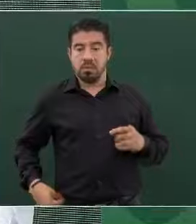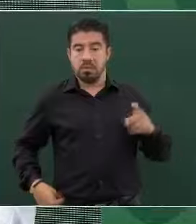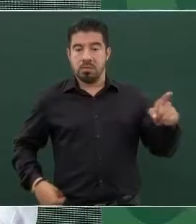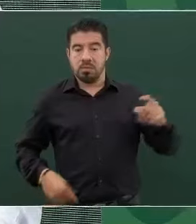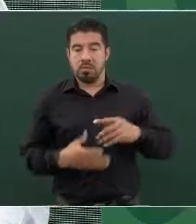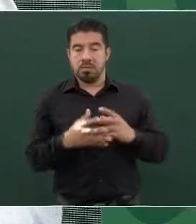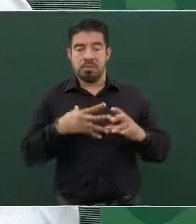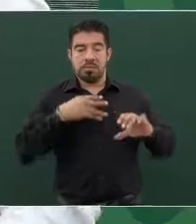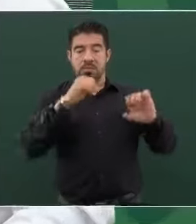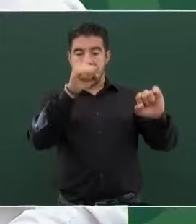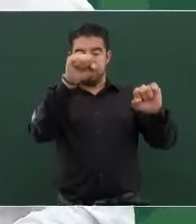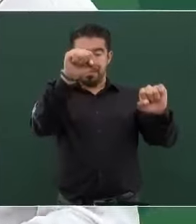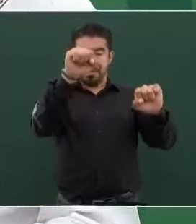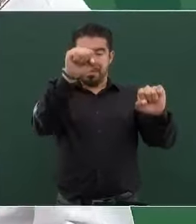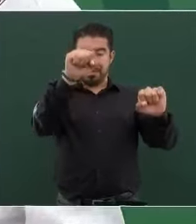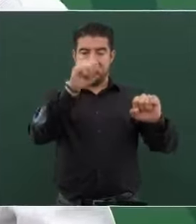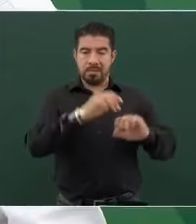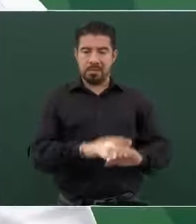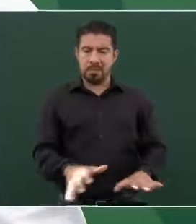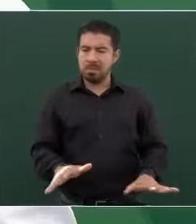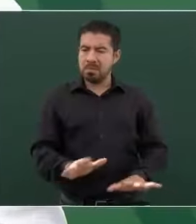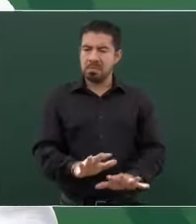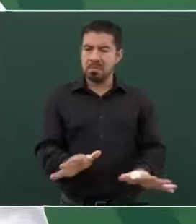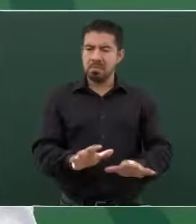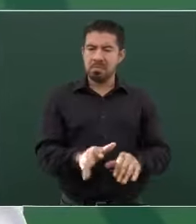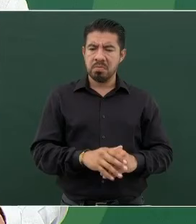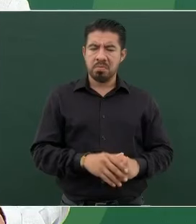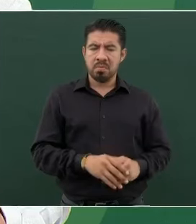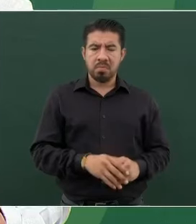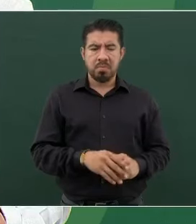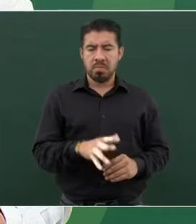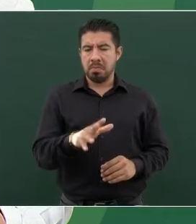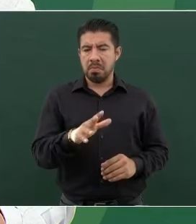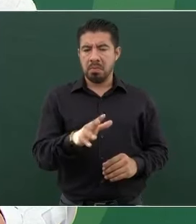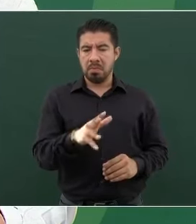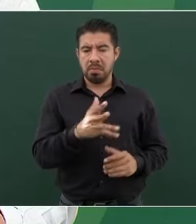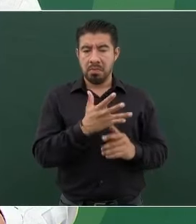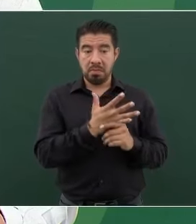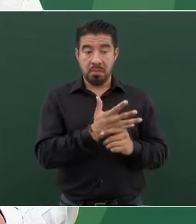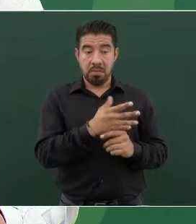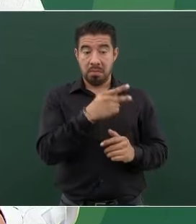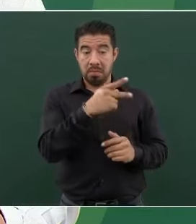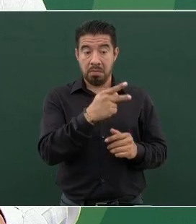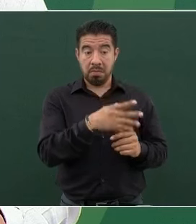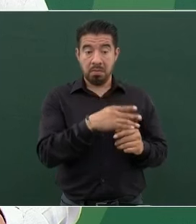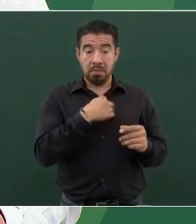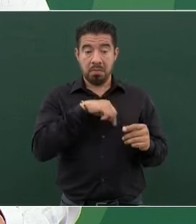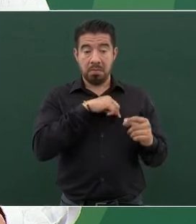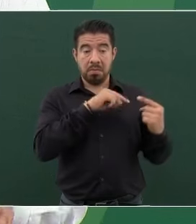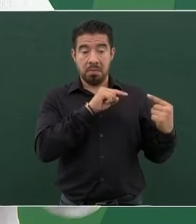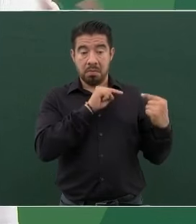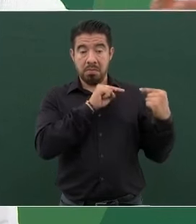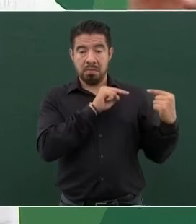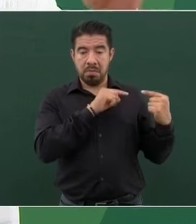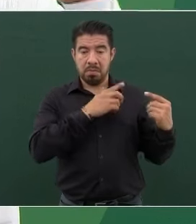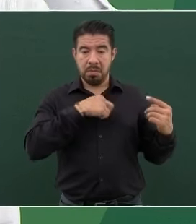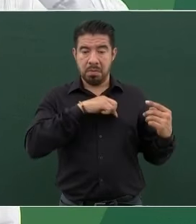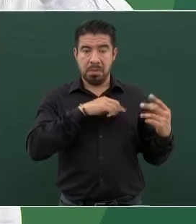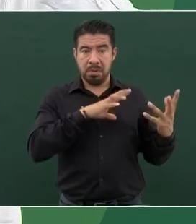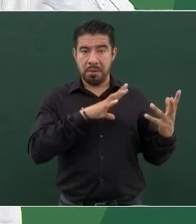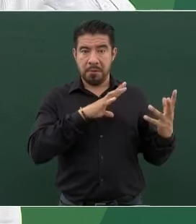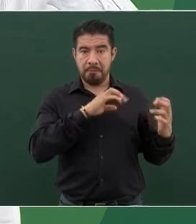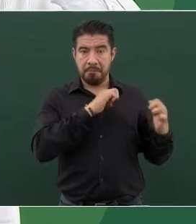que son opositores a nosotros, sino que hay